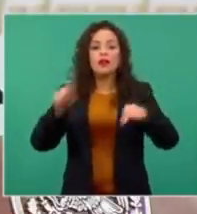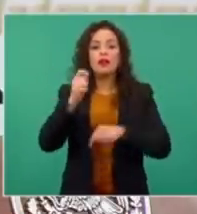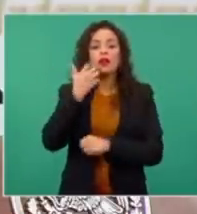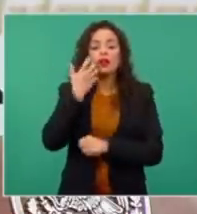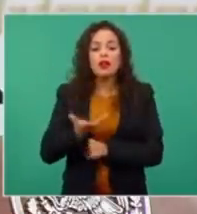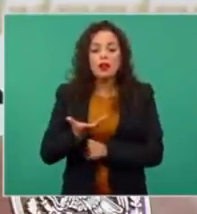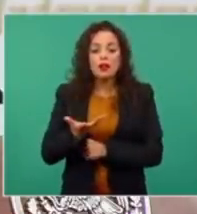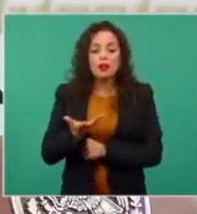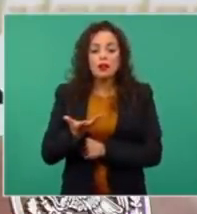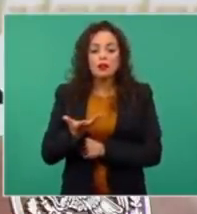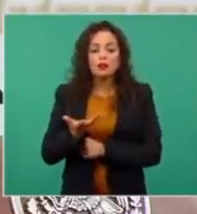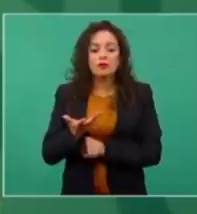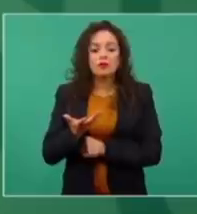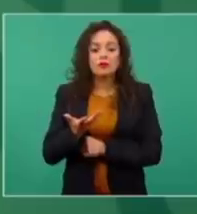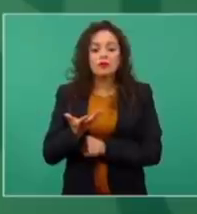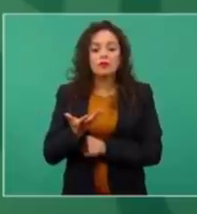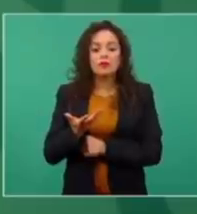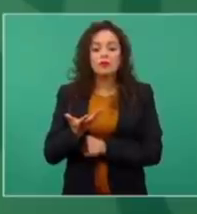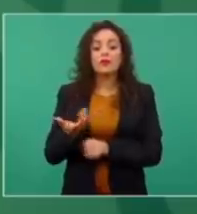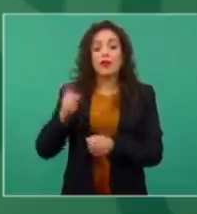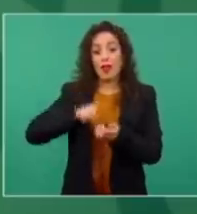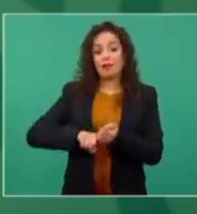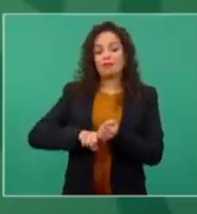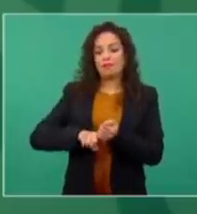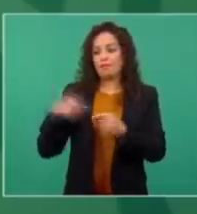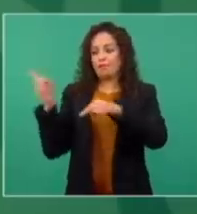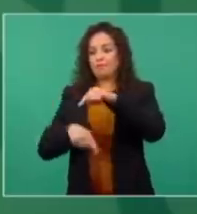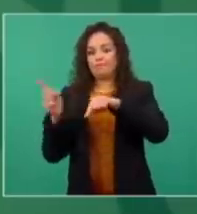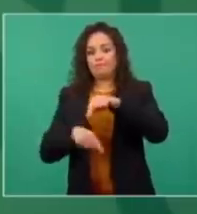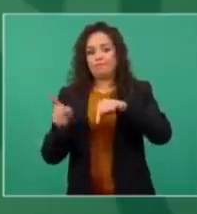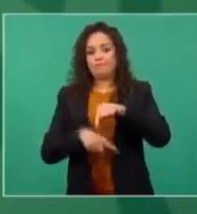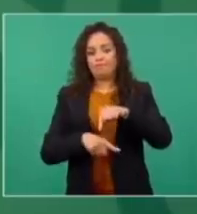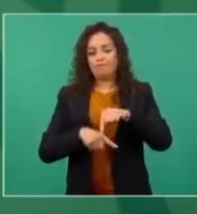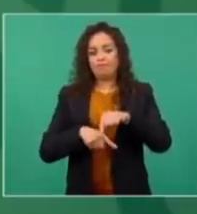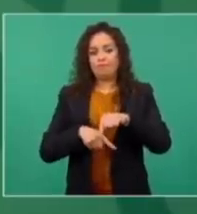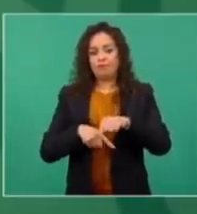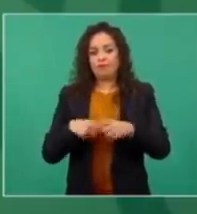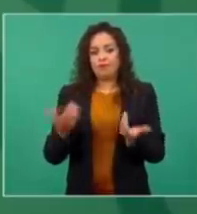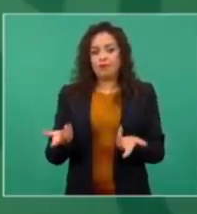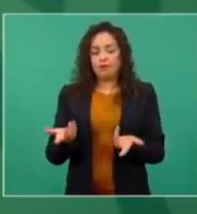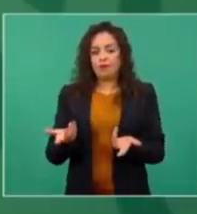cómo convertirse en paladines de la libertad cuando no lo son.